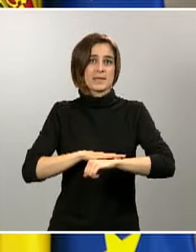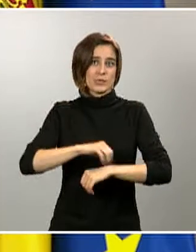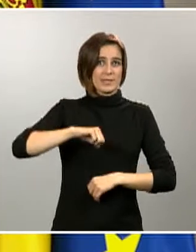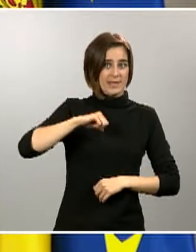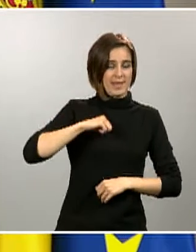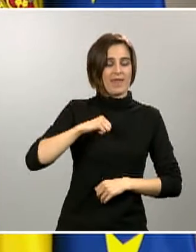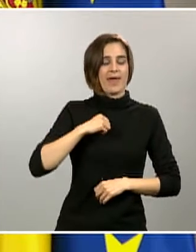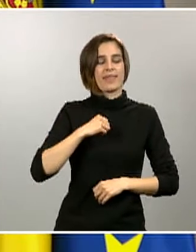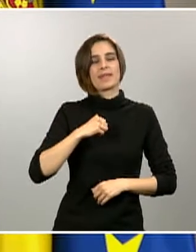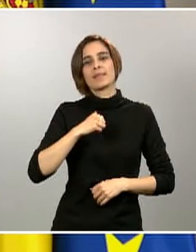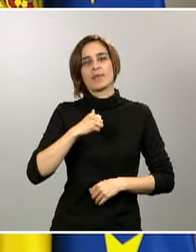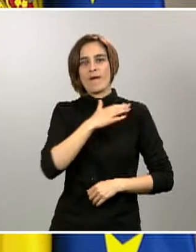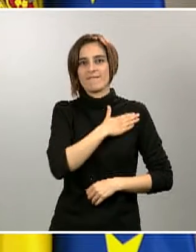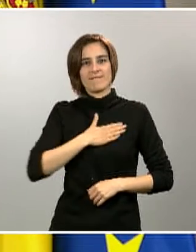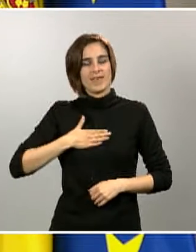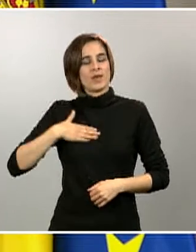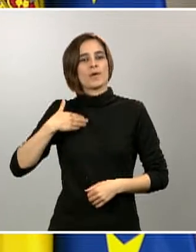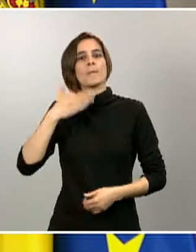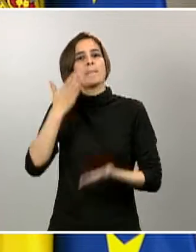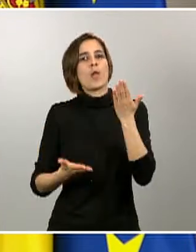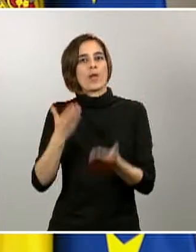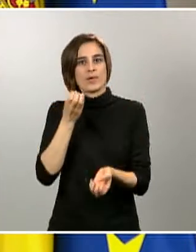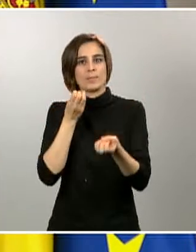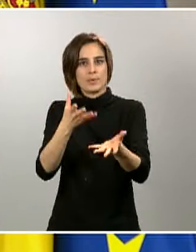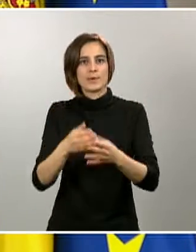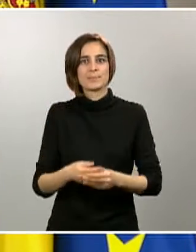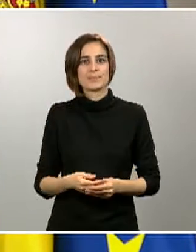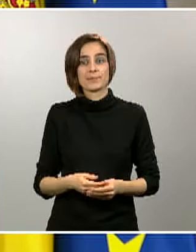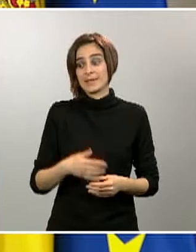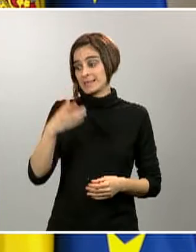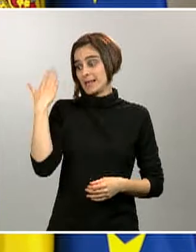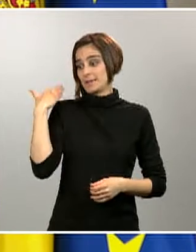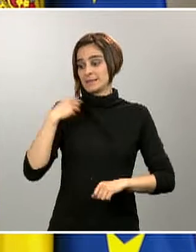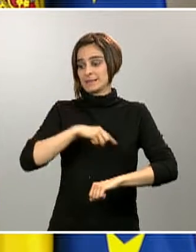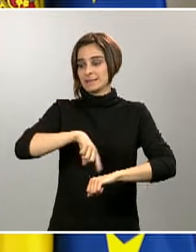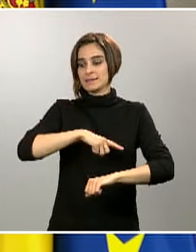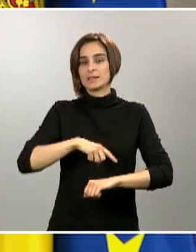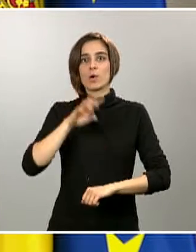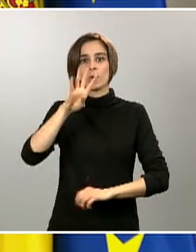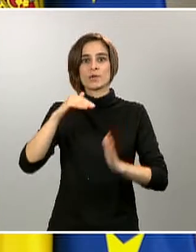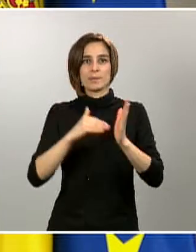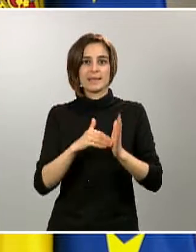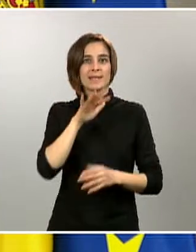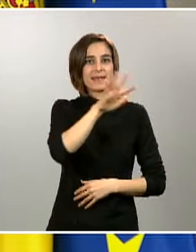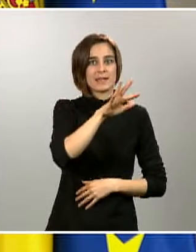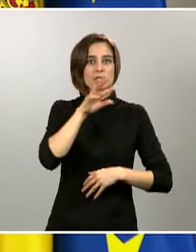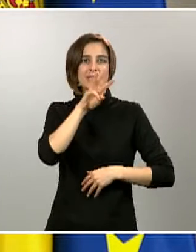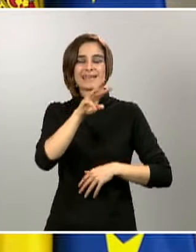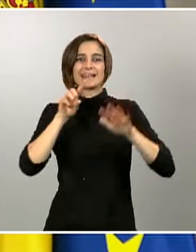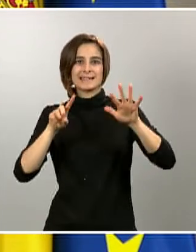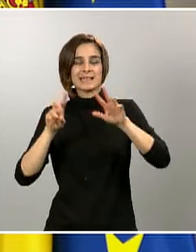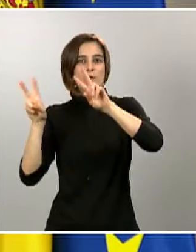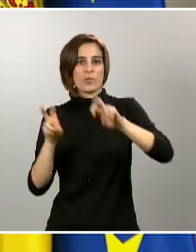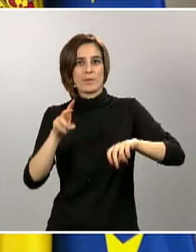que hemos tenido en las últimas horas un incremento de 4.576 nuevos casos, lo que supone un 3